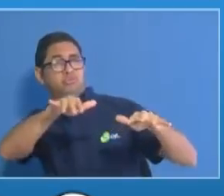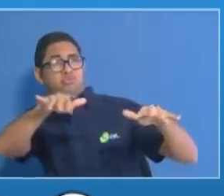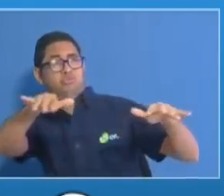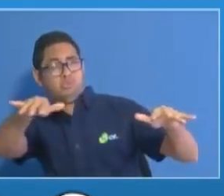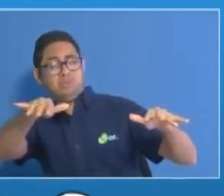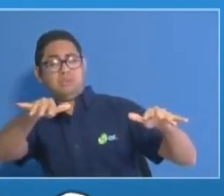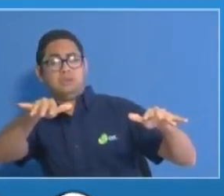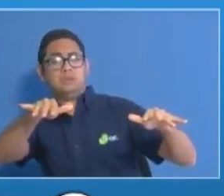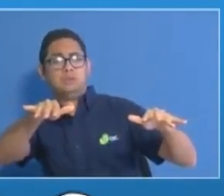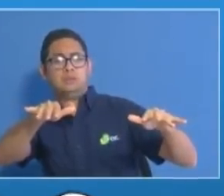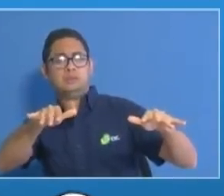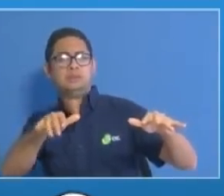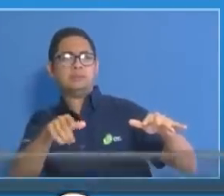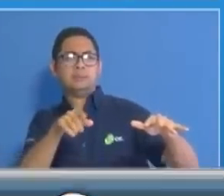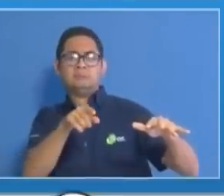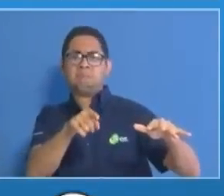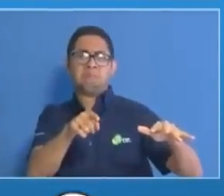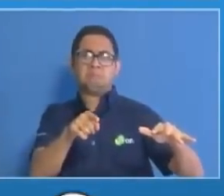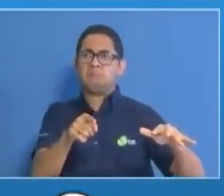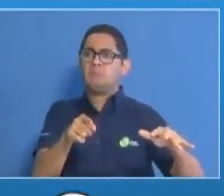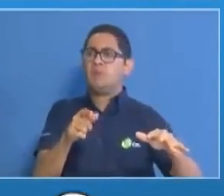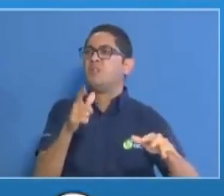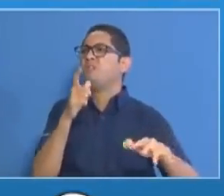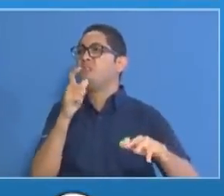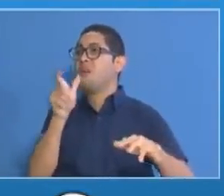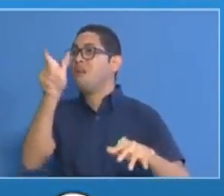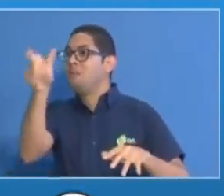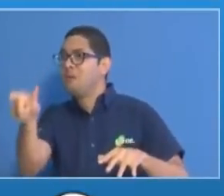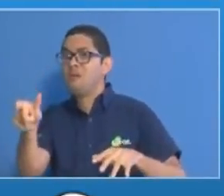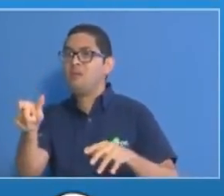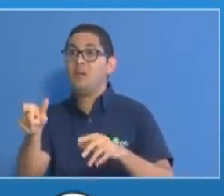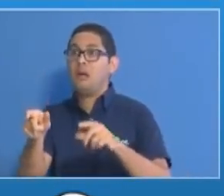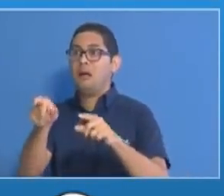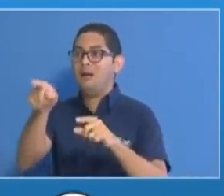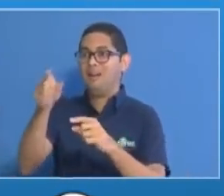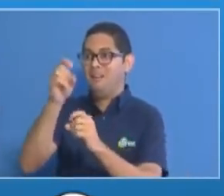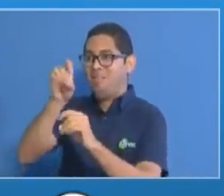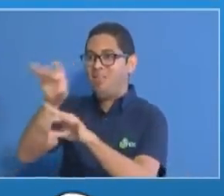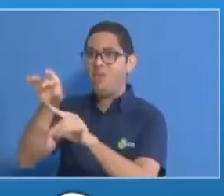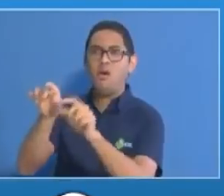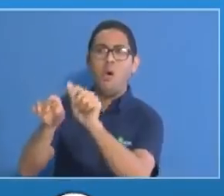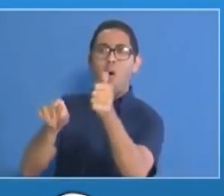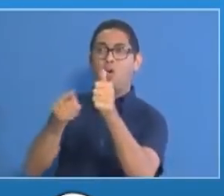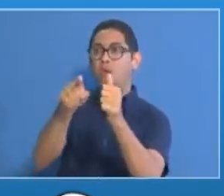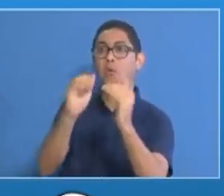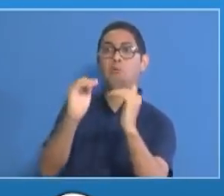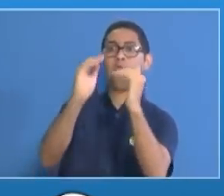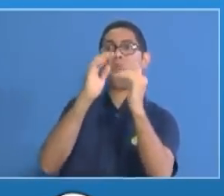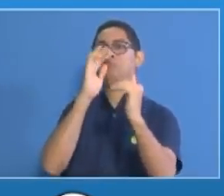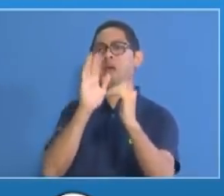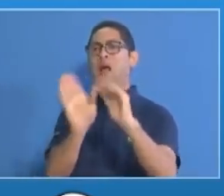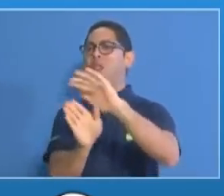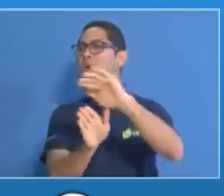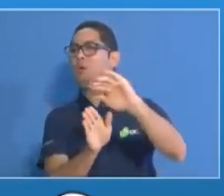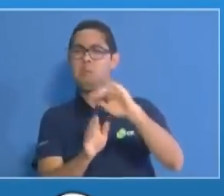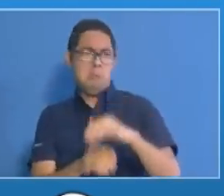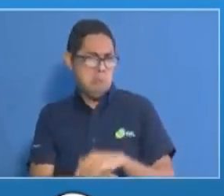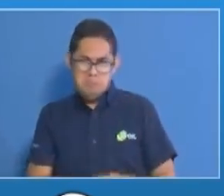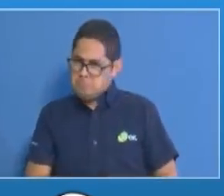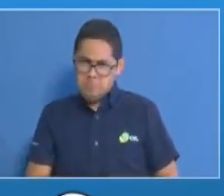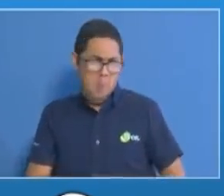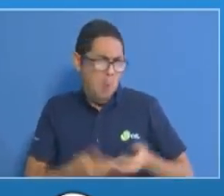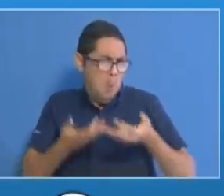no respeta a nadie. No hace distinción entre clases sociales, grupo económico,